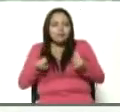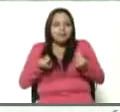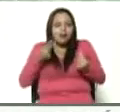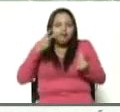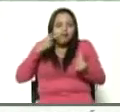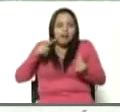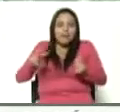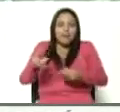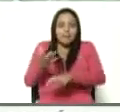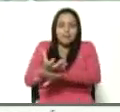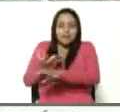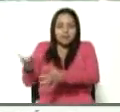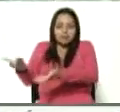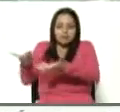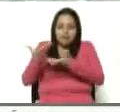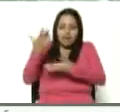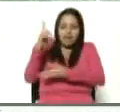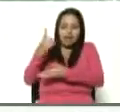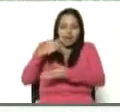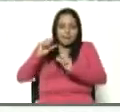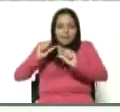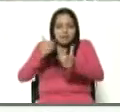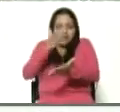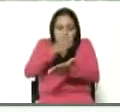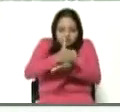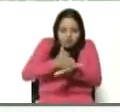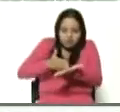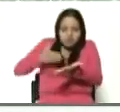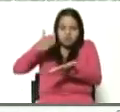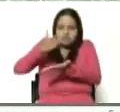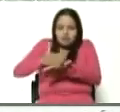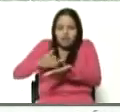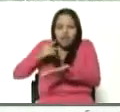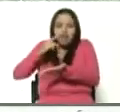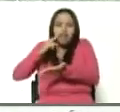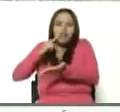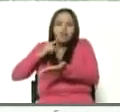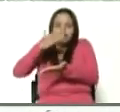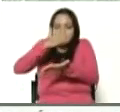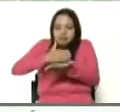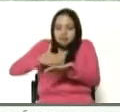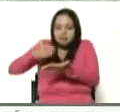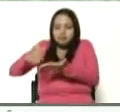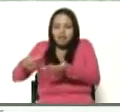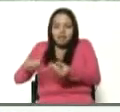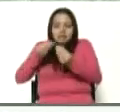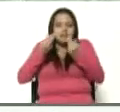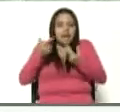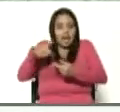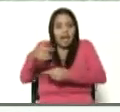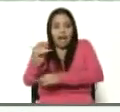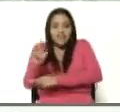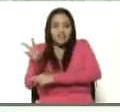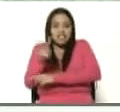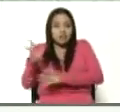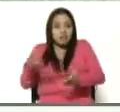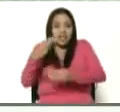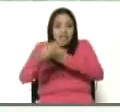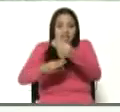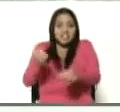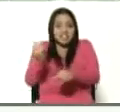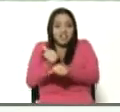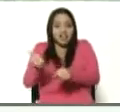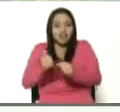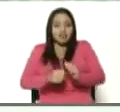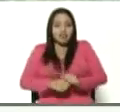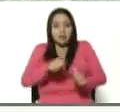ve una piña que llega del estado de área y la empieza a picar, ah, ahí está de la Venezuela productiva, por eso estoy hablando, señora vicepresidenta,